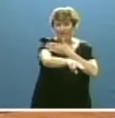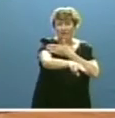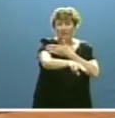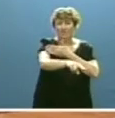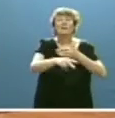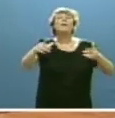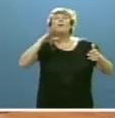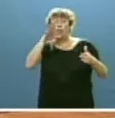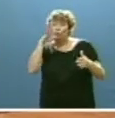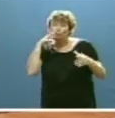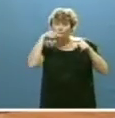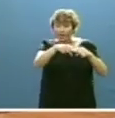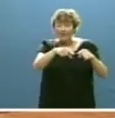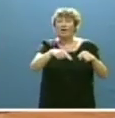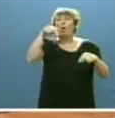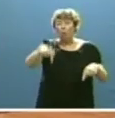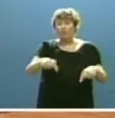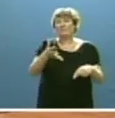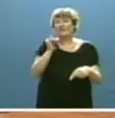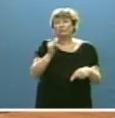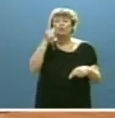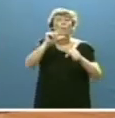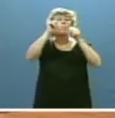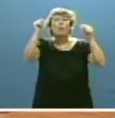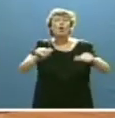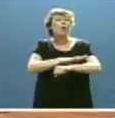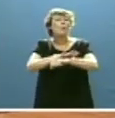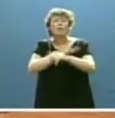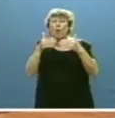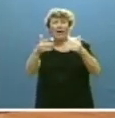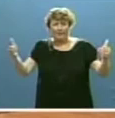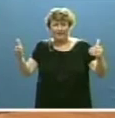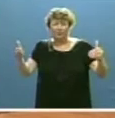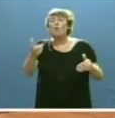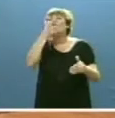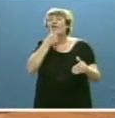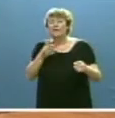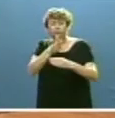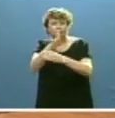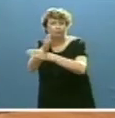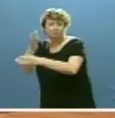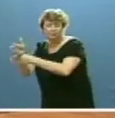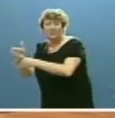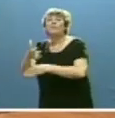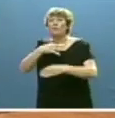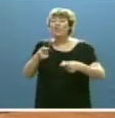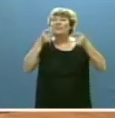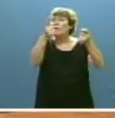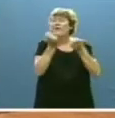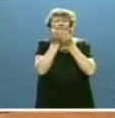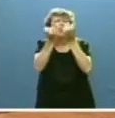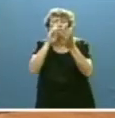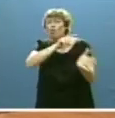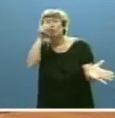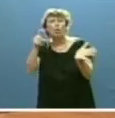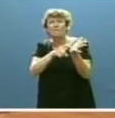Como consecuencia de ello hoy contamos con un modelo de gobierno abierto de fácil acceso que aporta una información muy